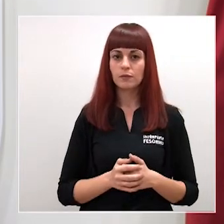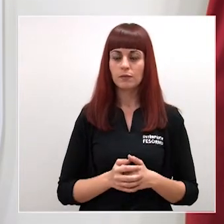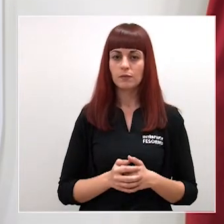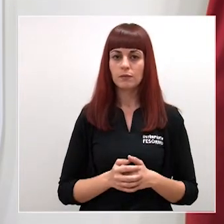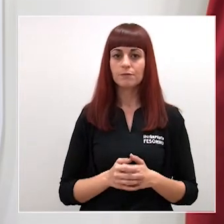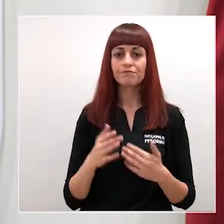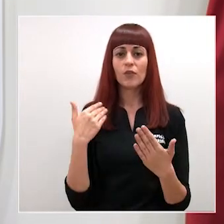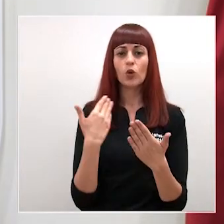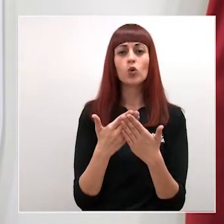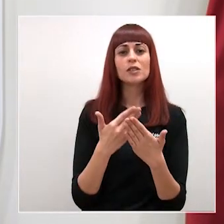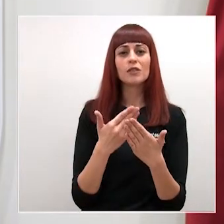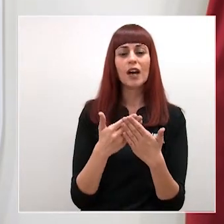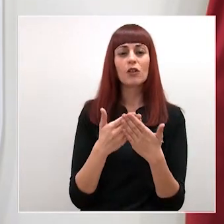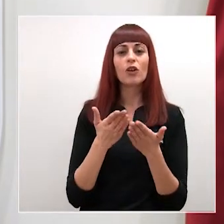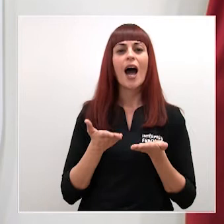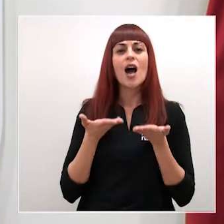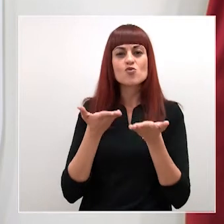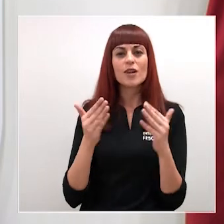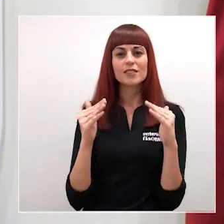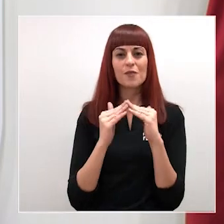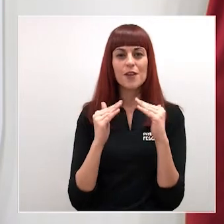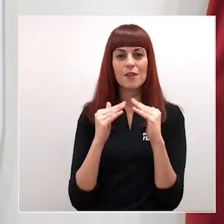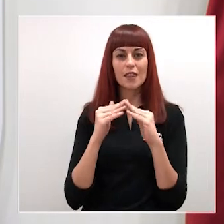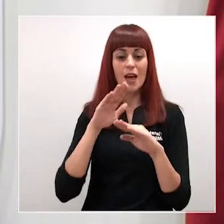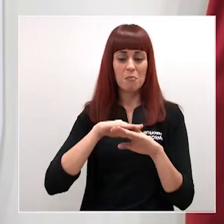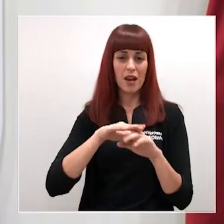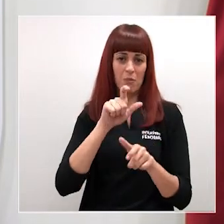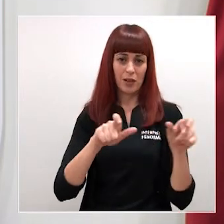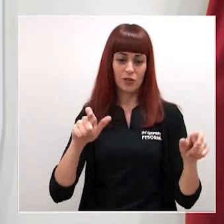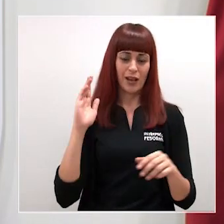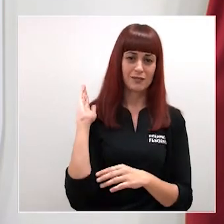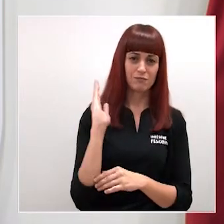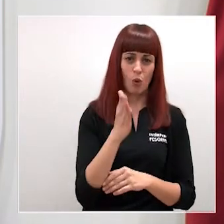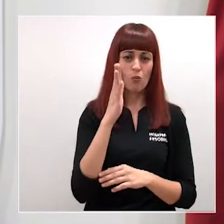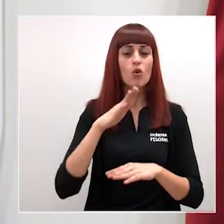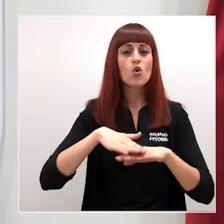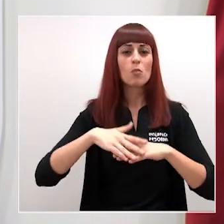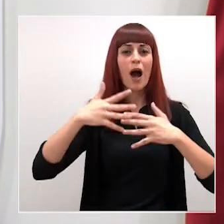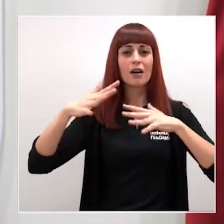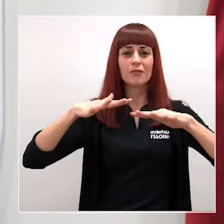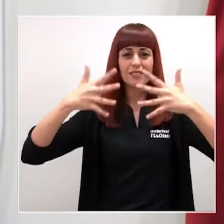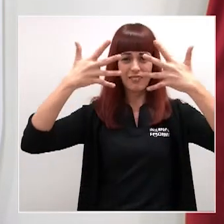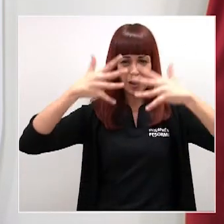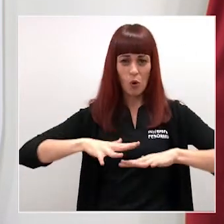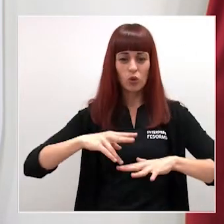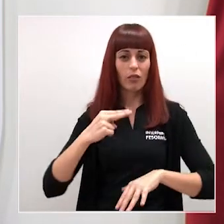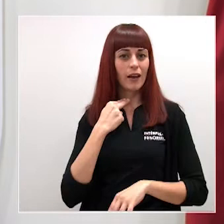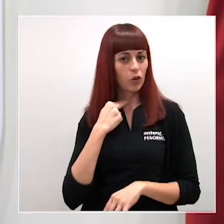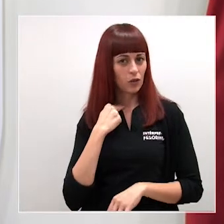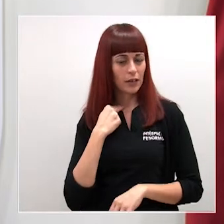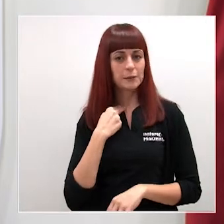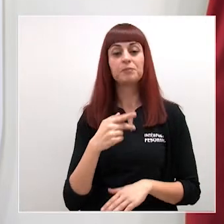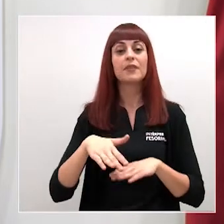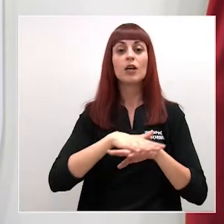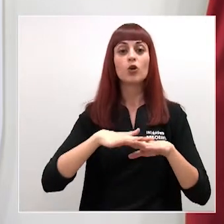la justificación de las ayudas de la vivienda para los damnificados por los terremotos de Lorca. El Ejecutivo